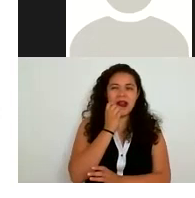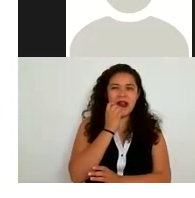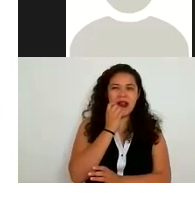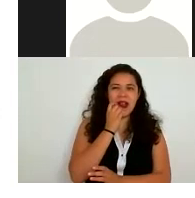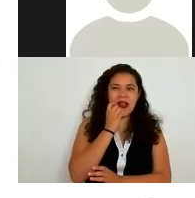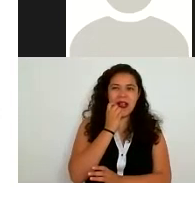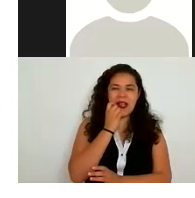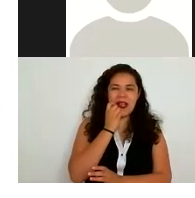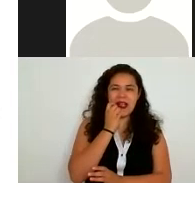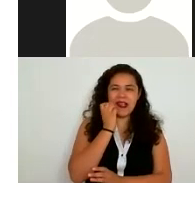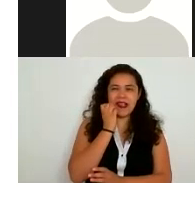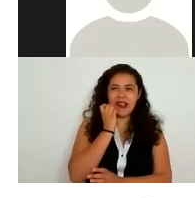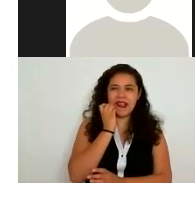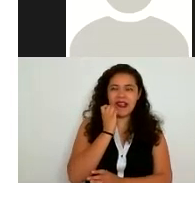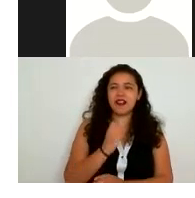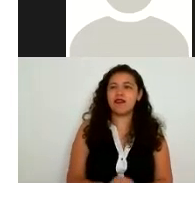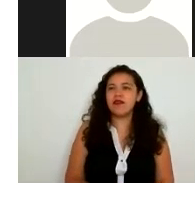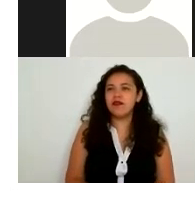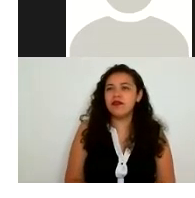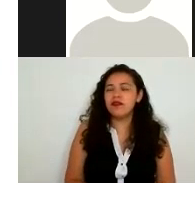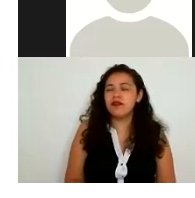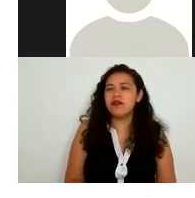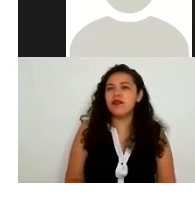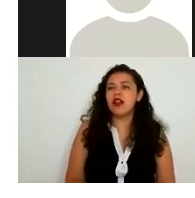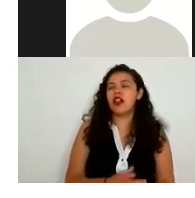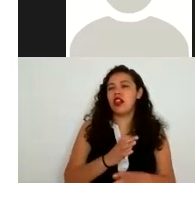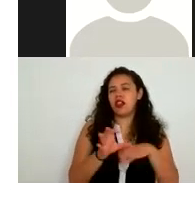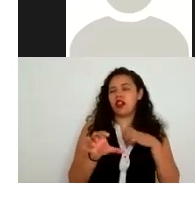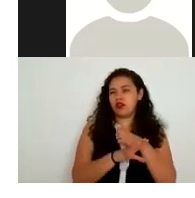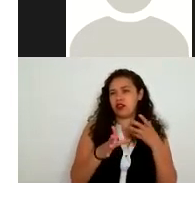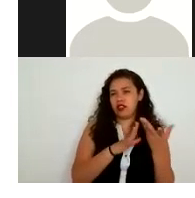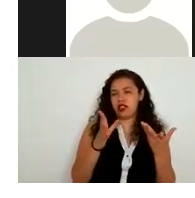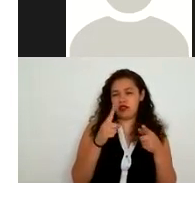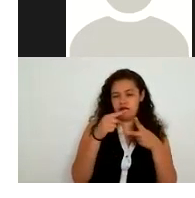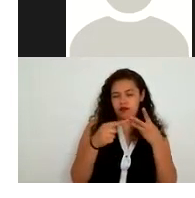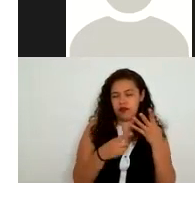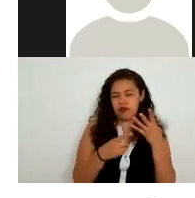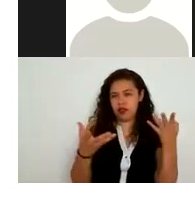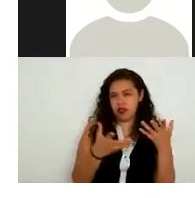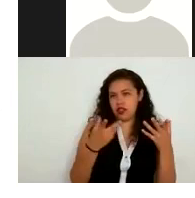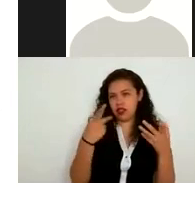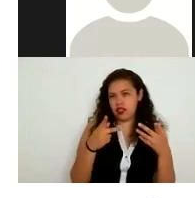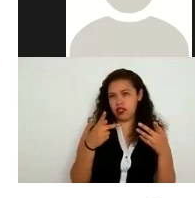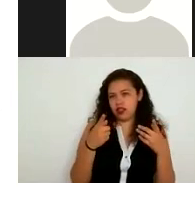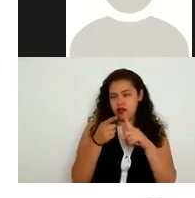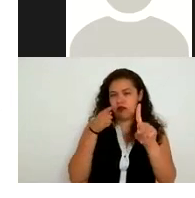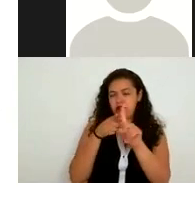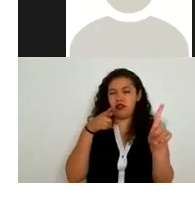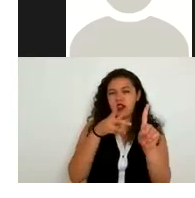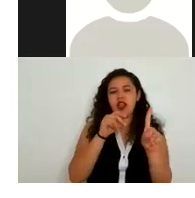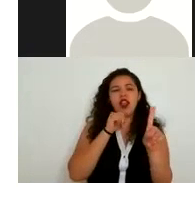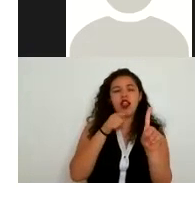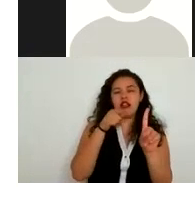el omitir alguno de estos elementos también conlleva una sanción y cambiar sustancialmente la finalidad por eso es importante que lo tengamos